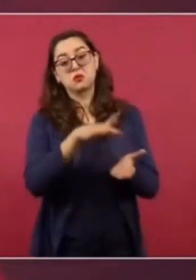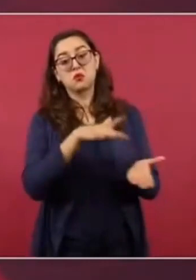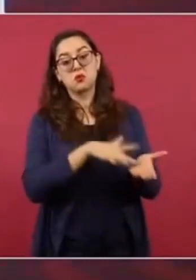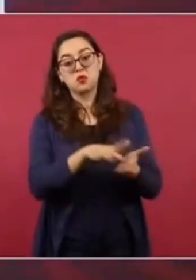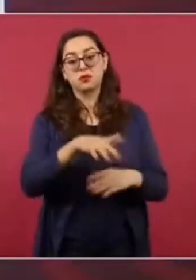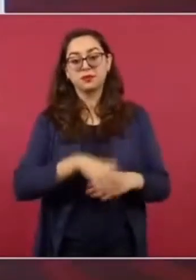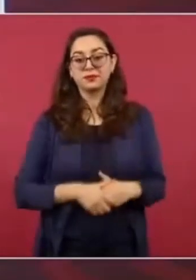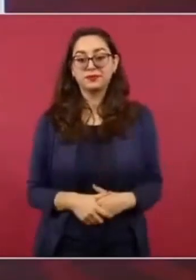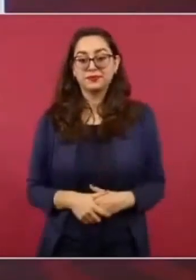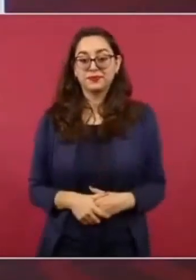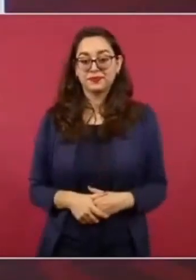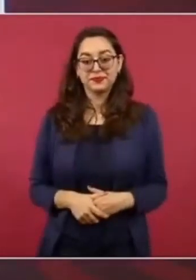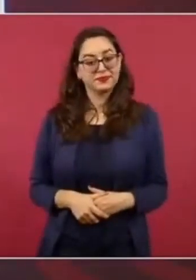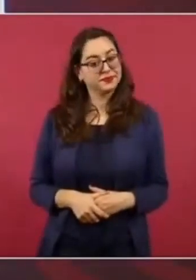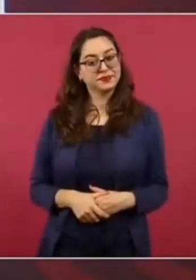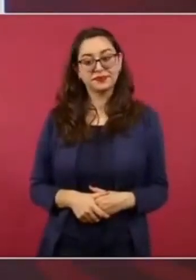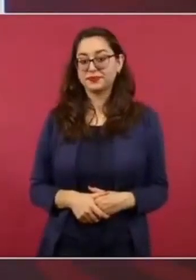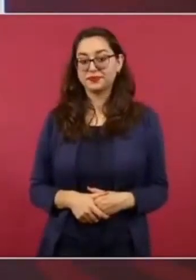darle encuestas.